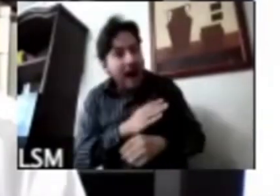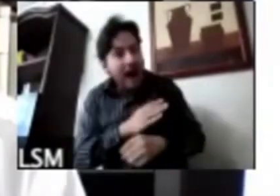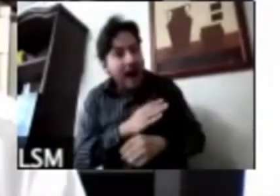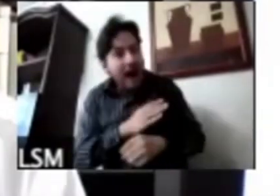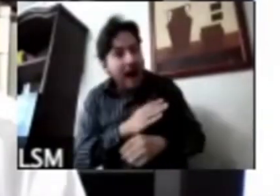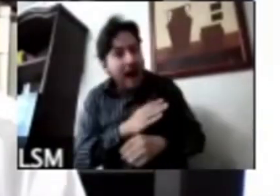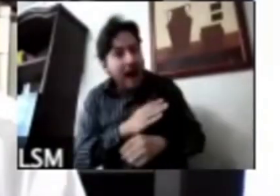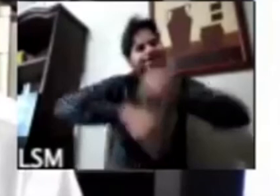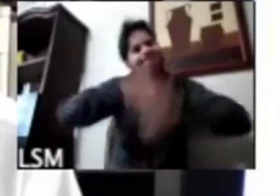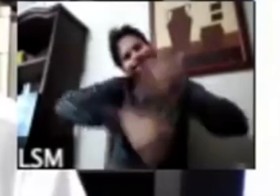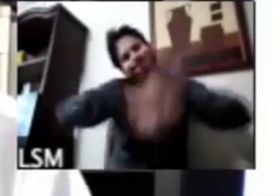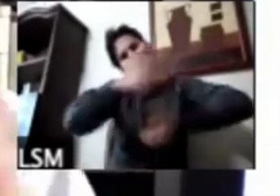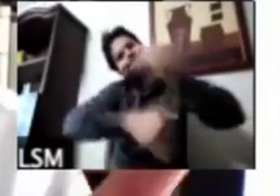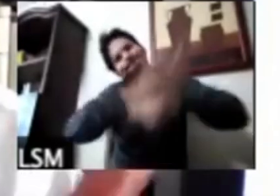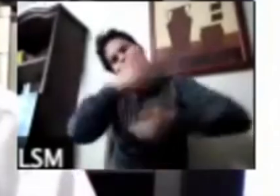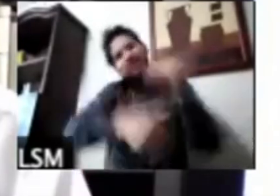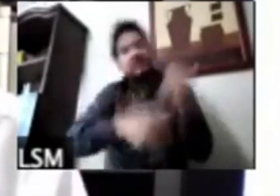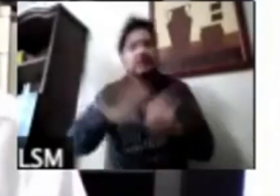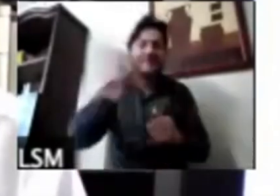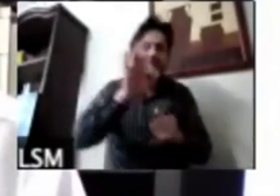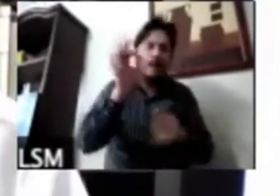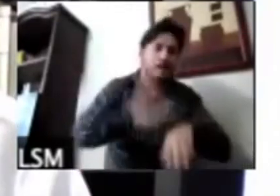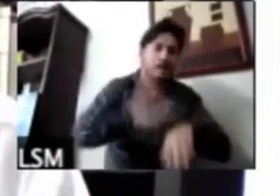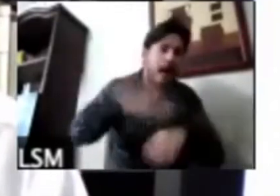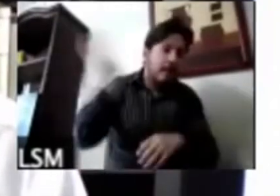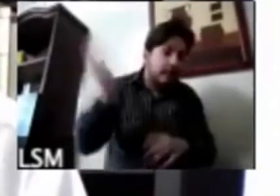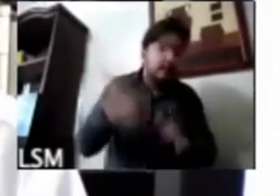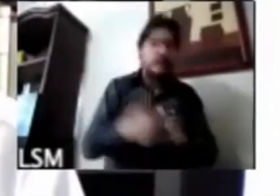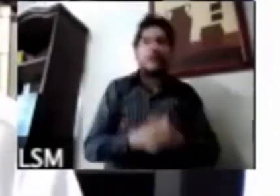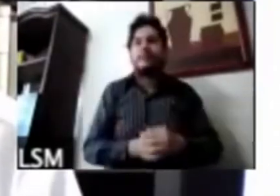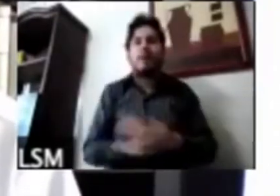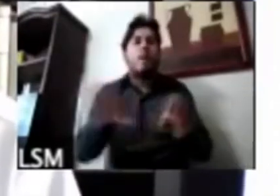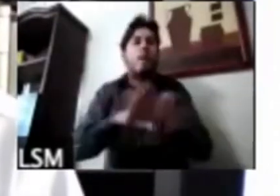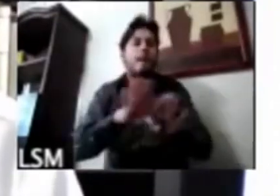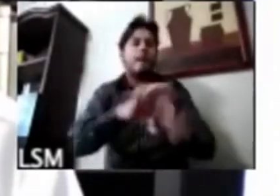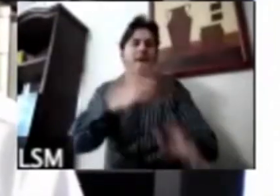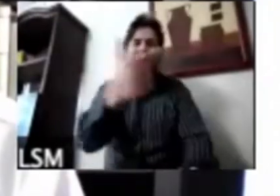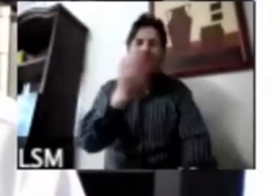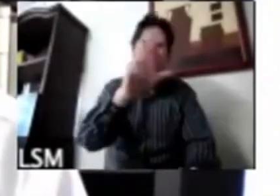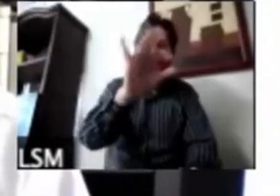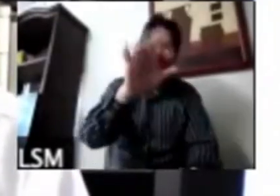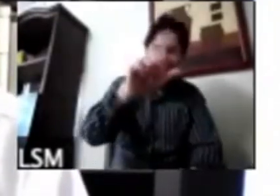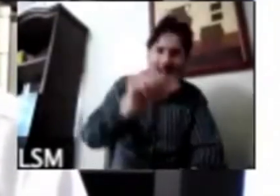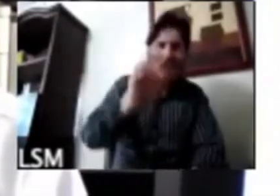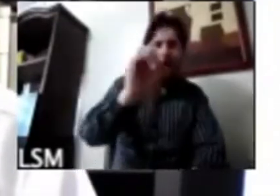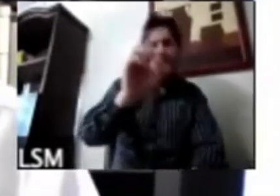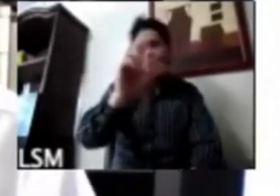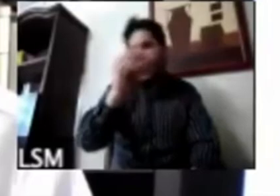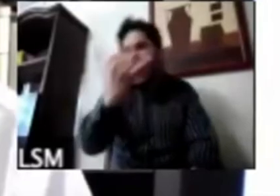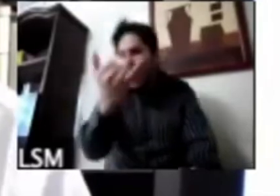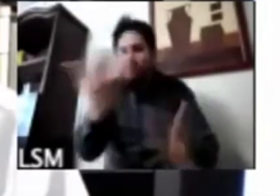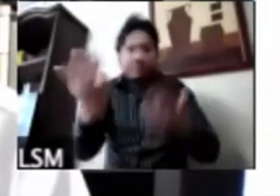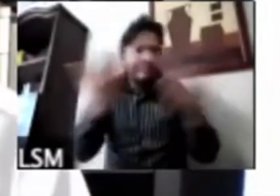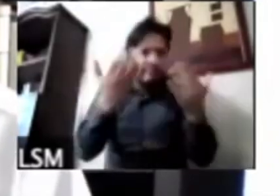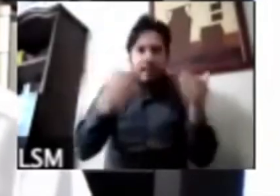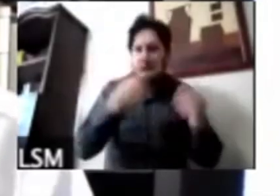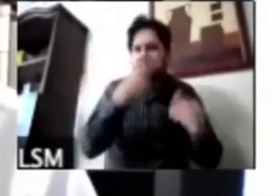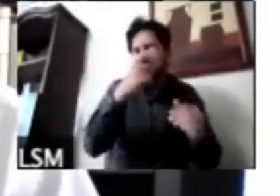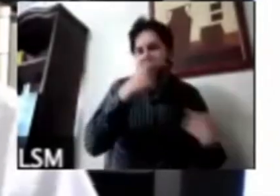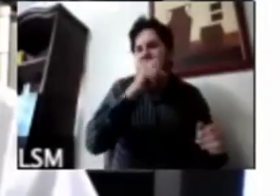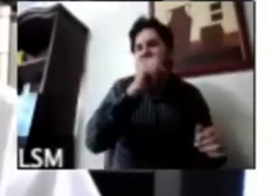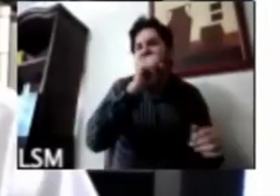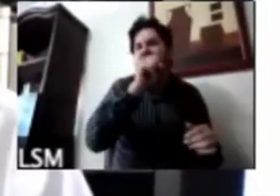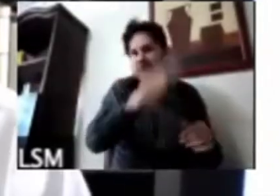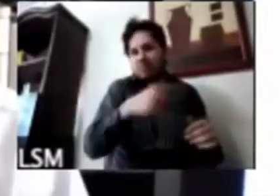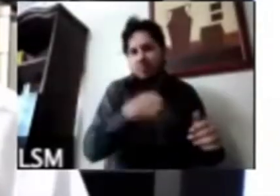hacía hacía referencia hace rato si tanto tanto a Graciela como a Roy pero bueno es la manera como yo lo vería si